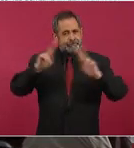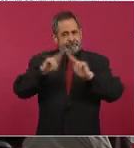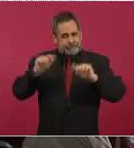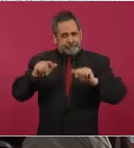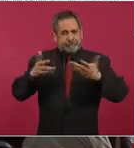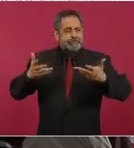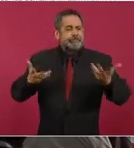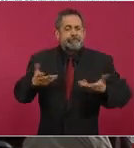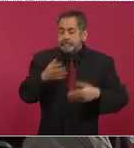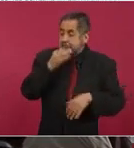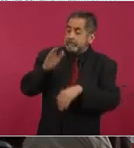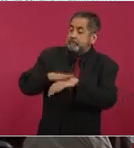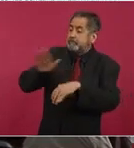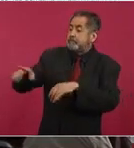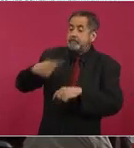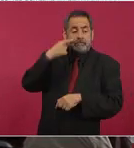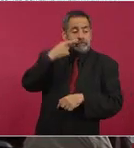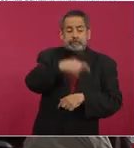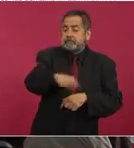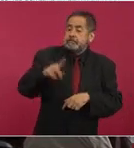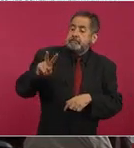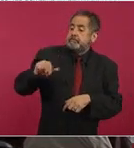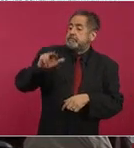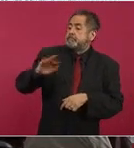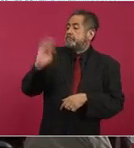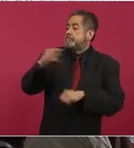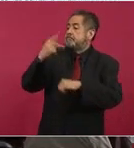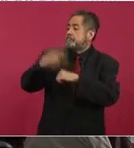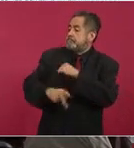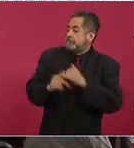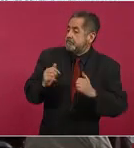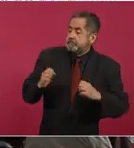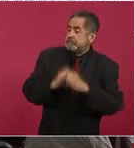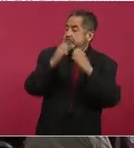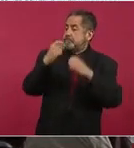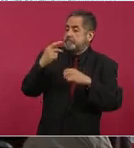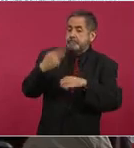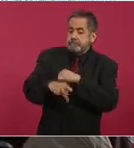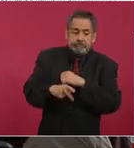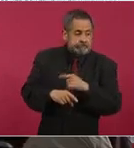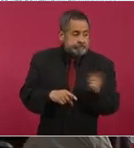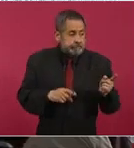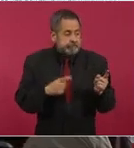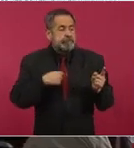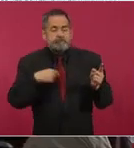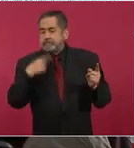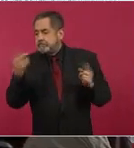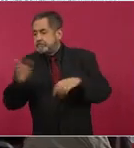de cualquier riesgo o de cualquier evento que pueda afectar la seguridad pública para que se canalice a la instancia